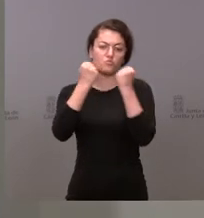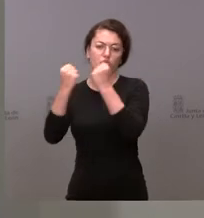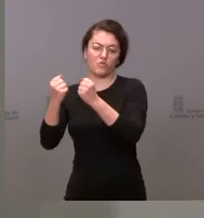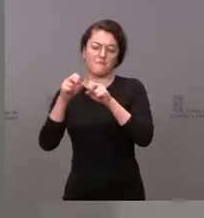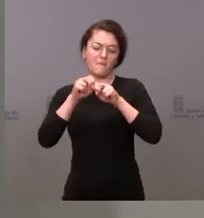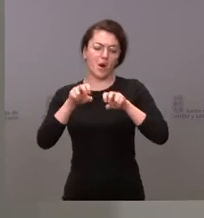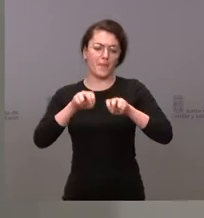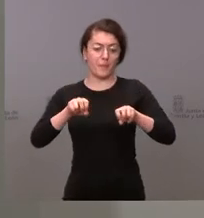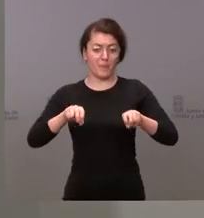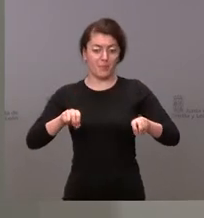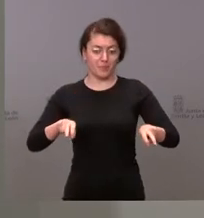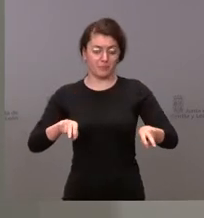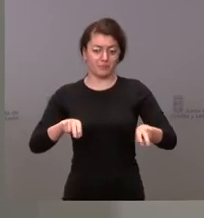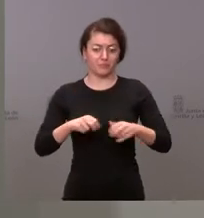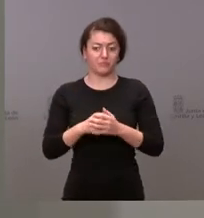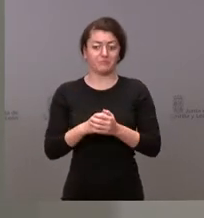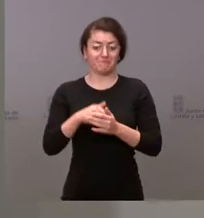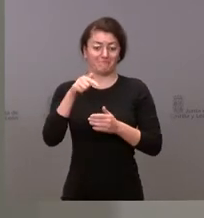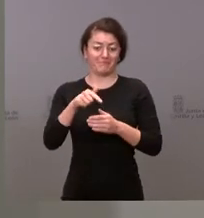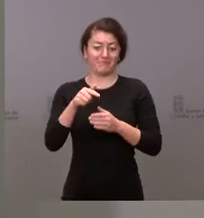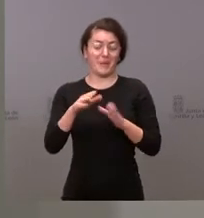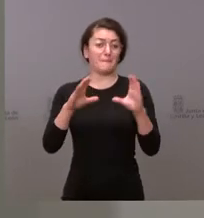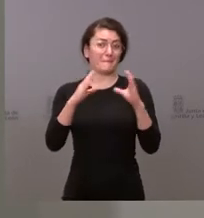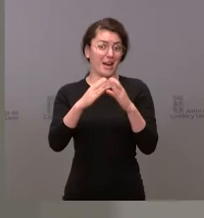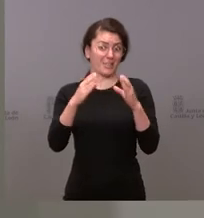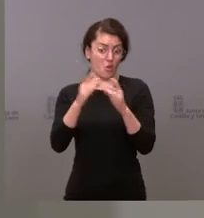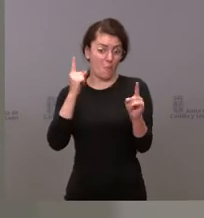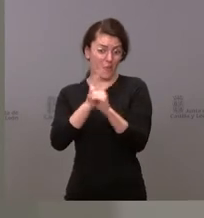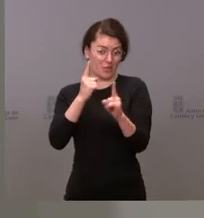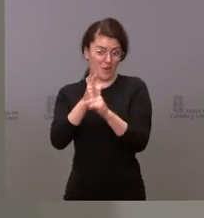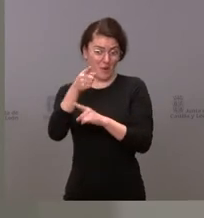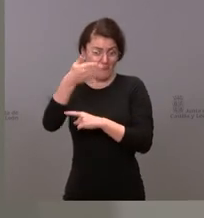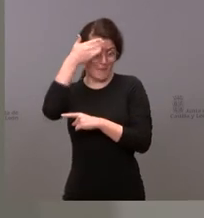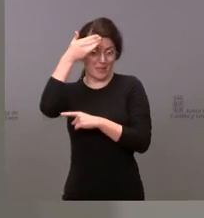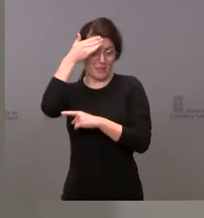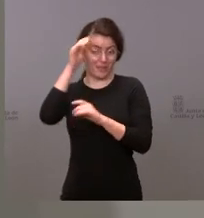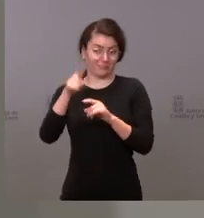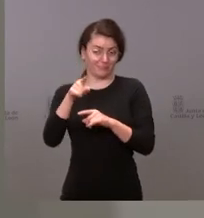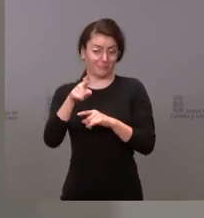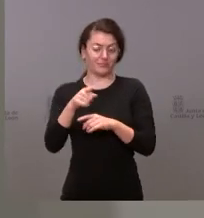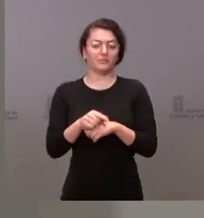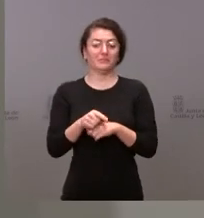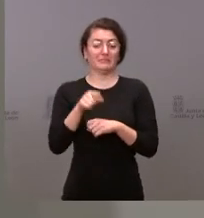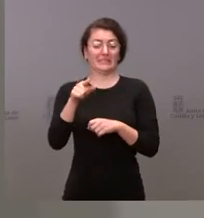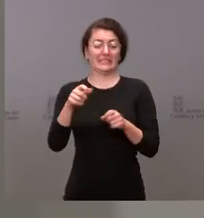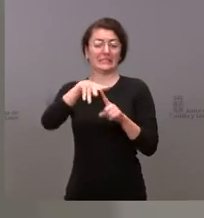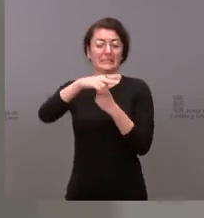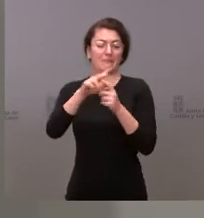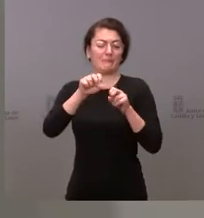del principal partido de la oposición. Un deterioro que llegado al extremo